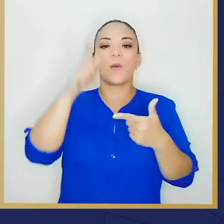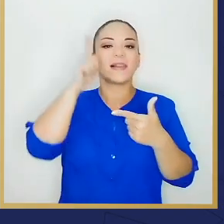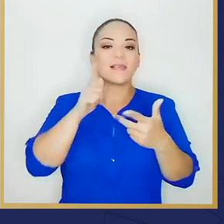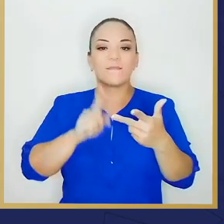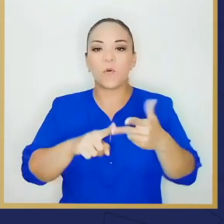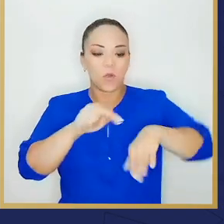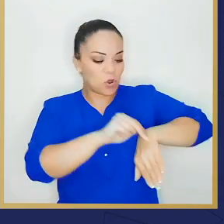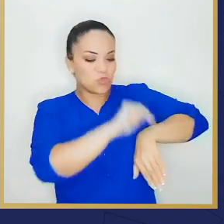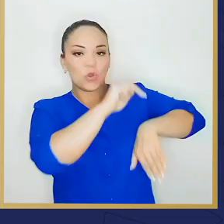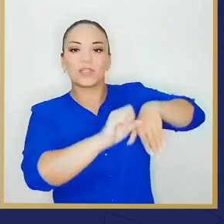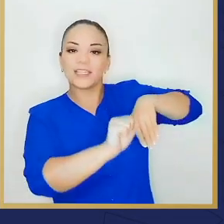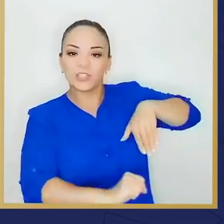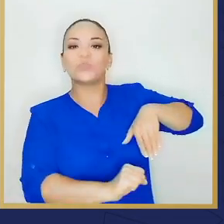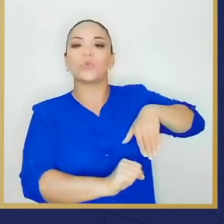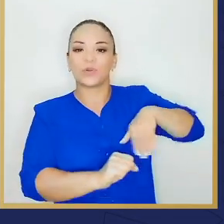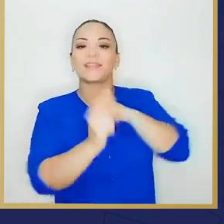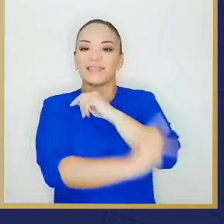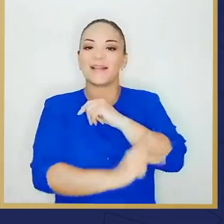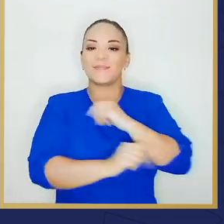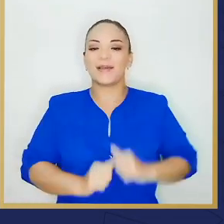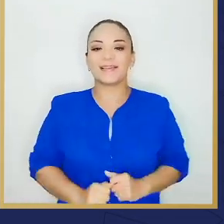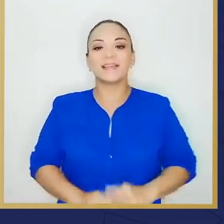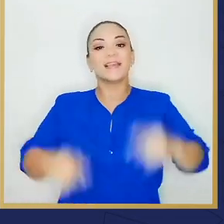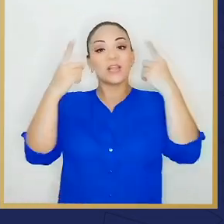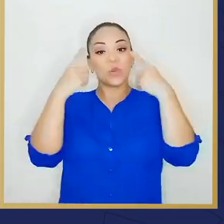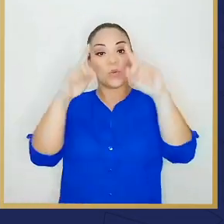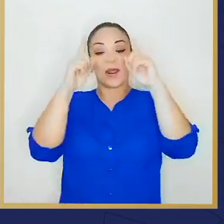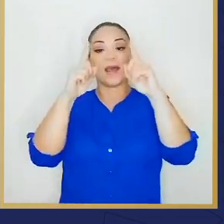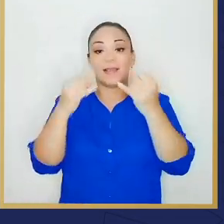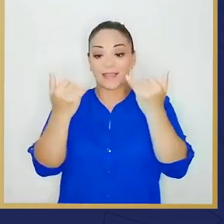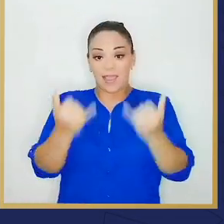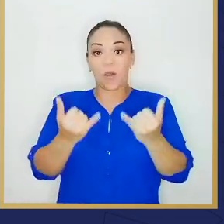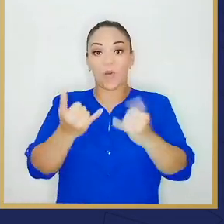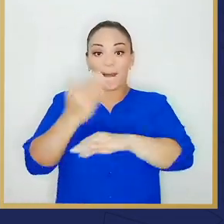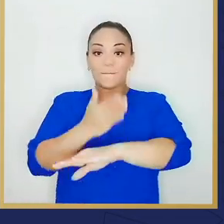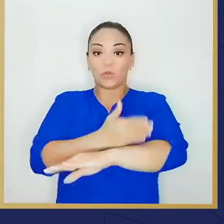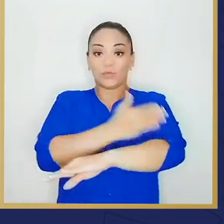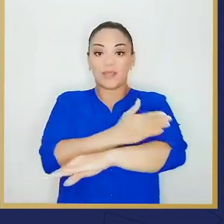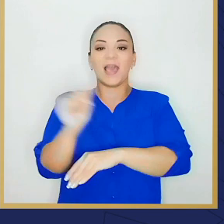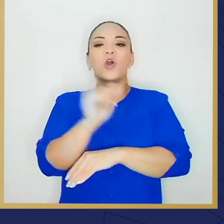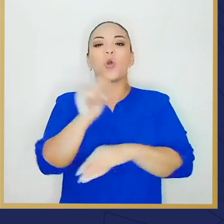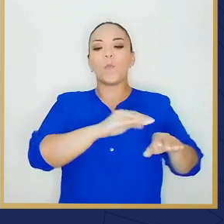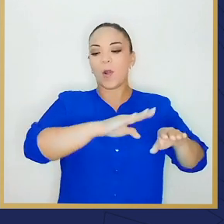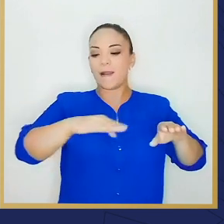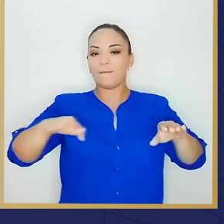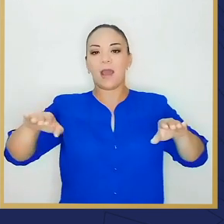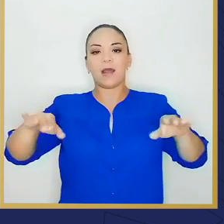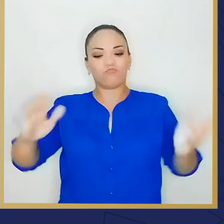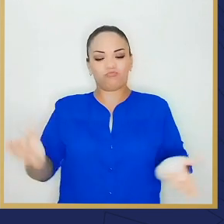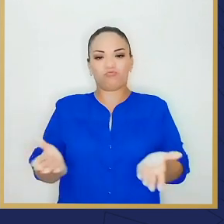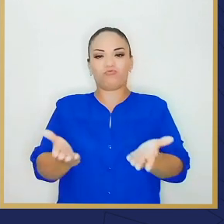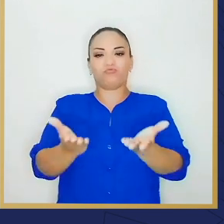al norte y al sur de nuestra patria, de hacer que con la marea de la prosperidad suban